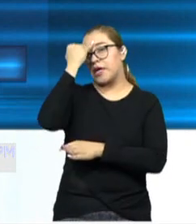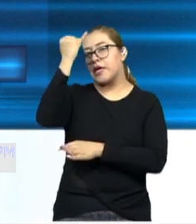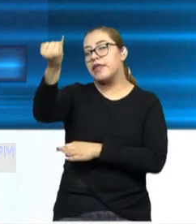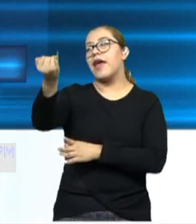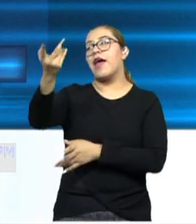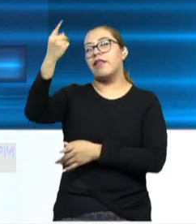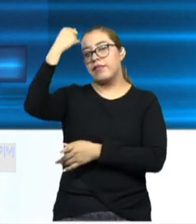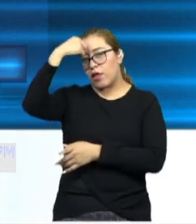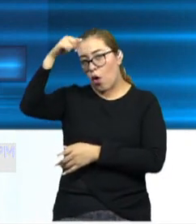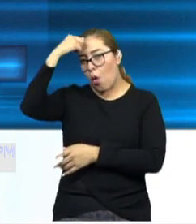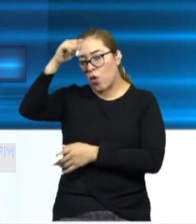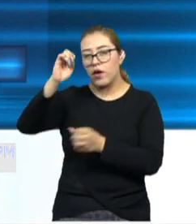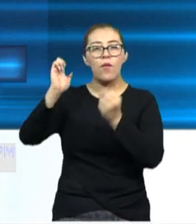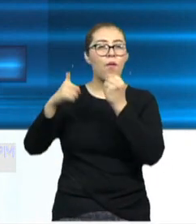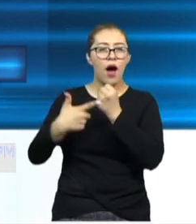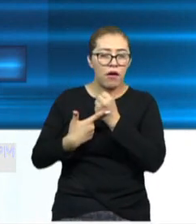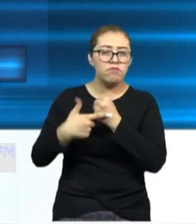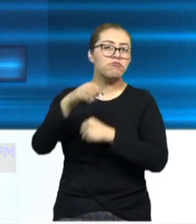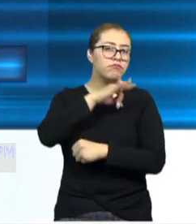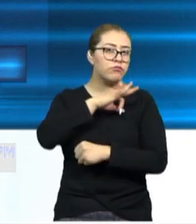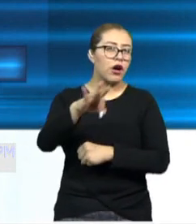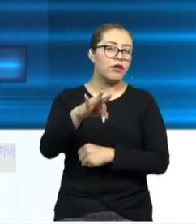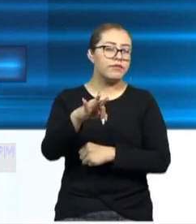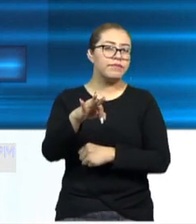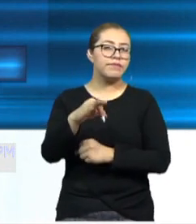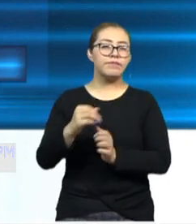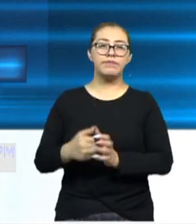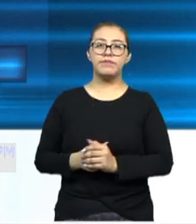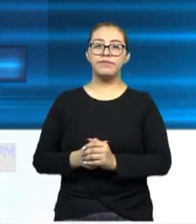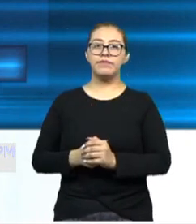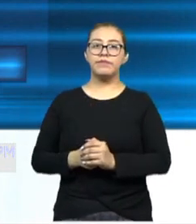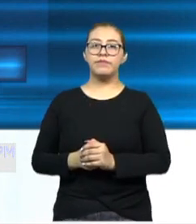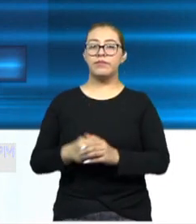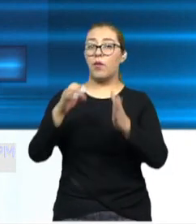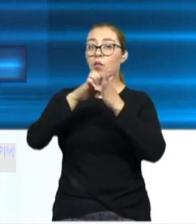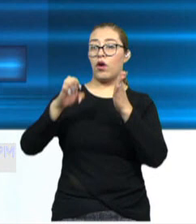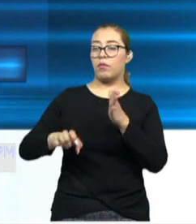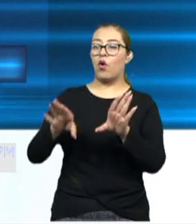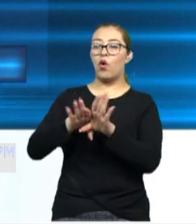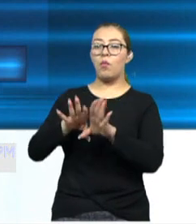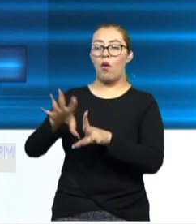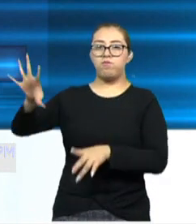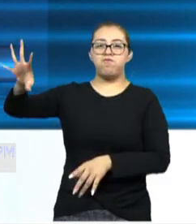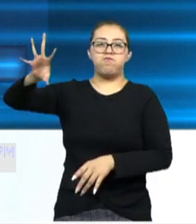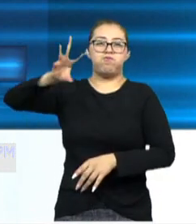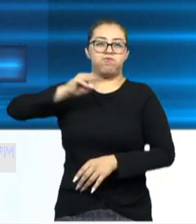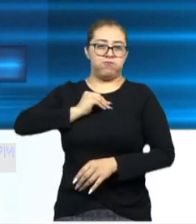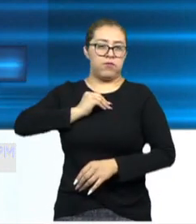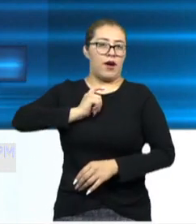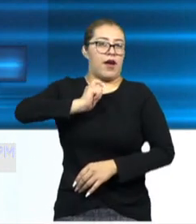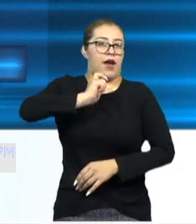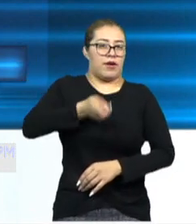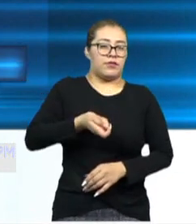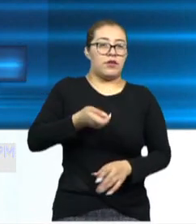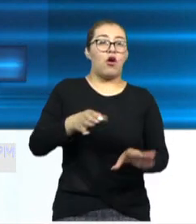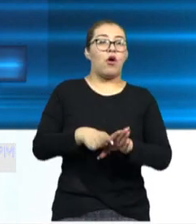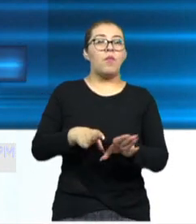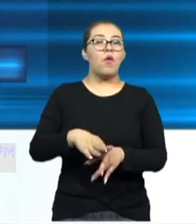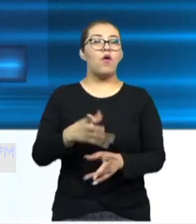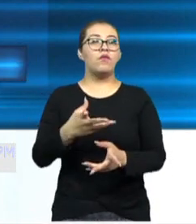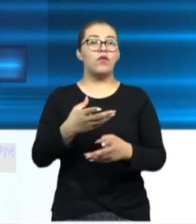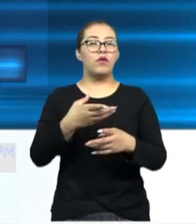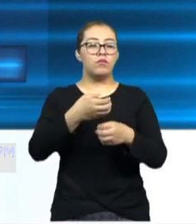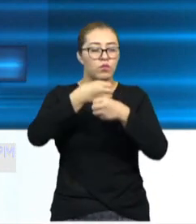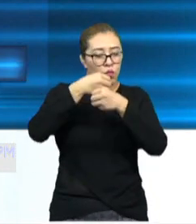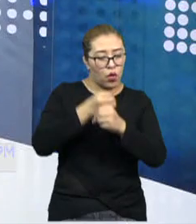hipótesis que tiene mayor posibilidad es que se trate de una transmisión vertical. ¿Por qué? Porque las muestras de los